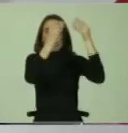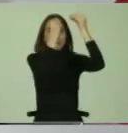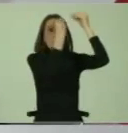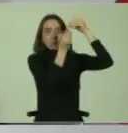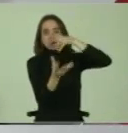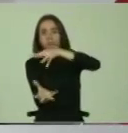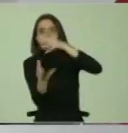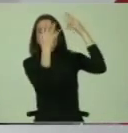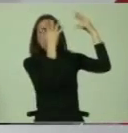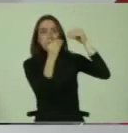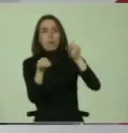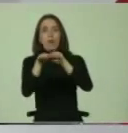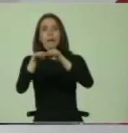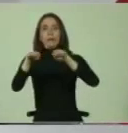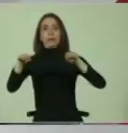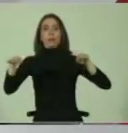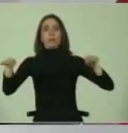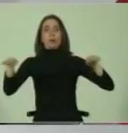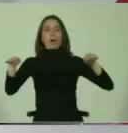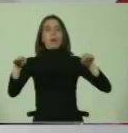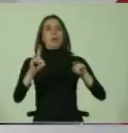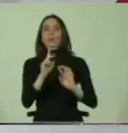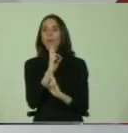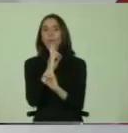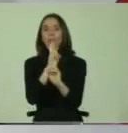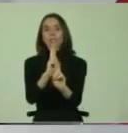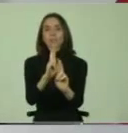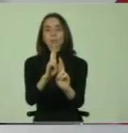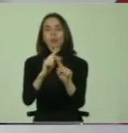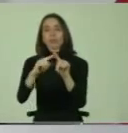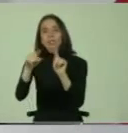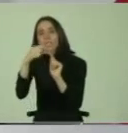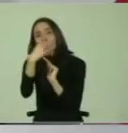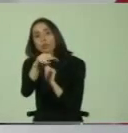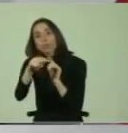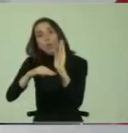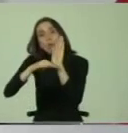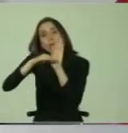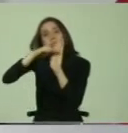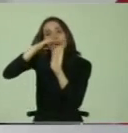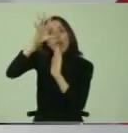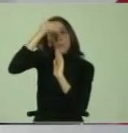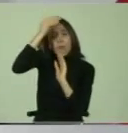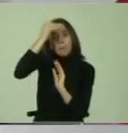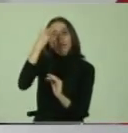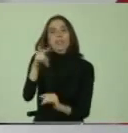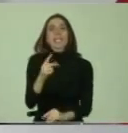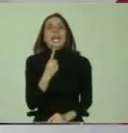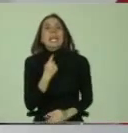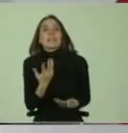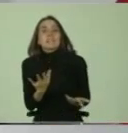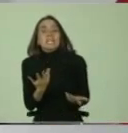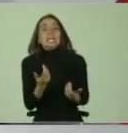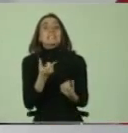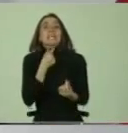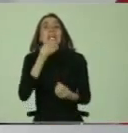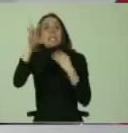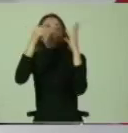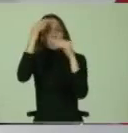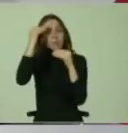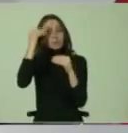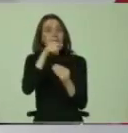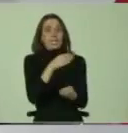muy uniformes, que no dan respuesta a diferentes niveles de aprendizaje, estilos, intereses. Es muy usual, por ejemplo,